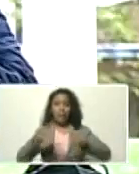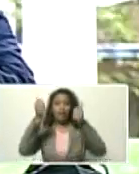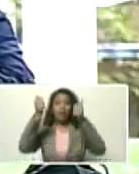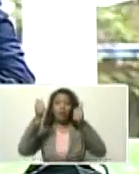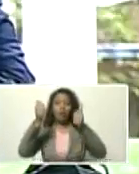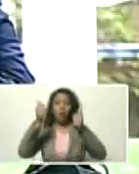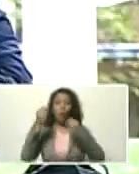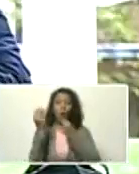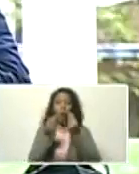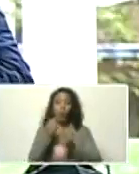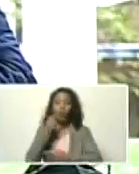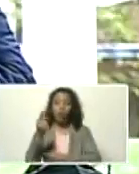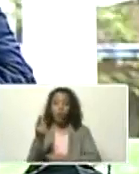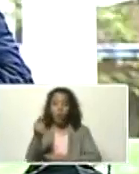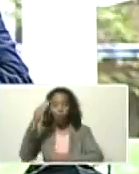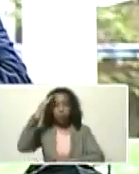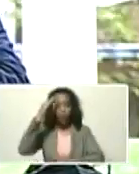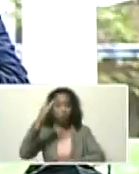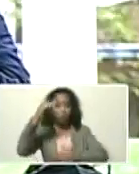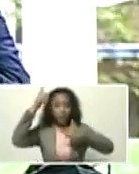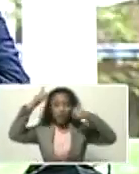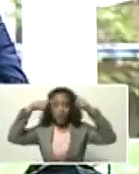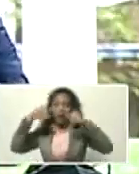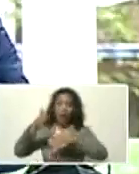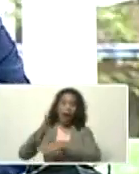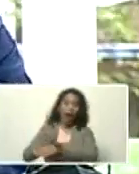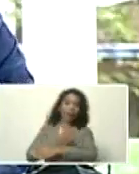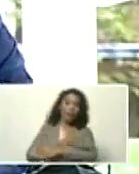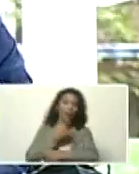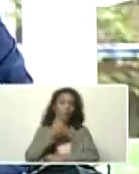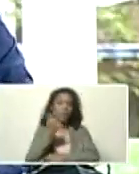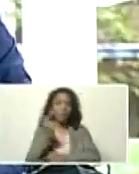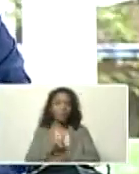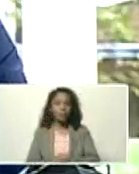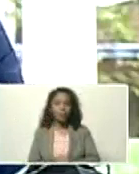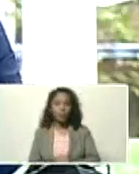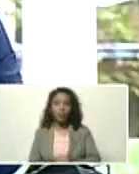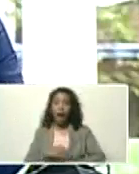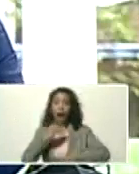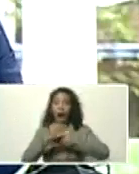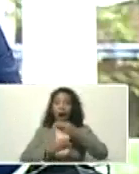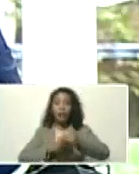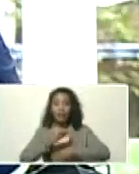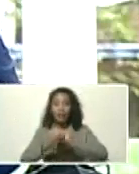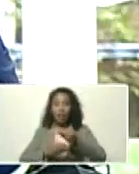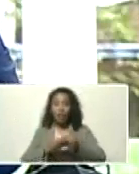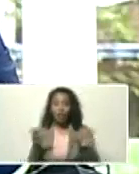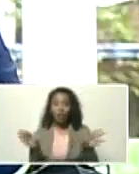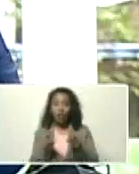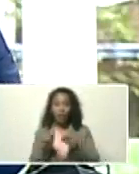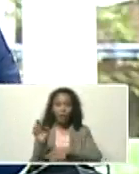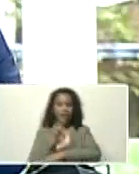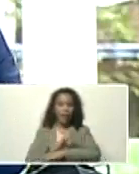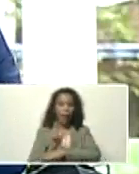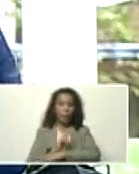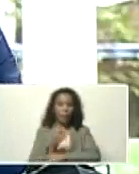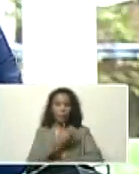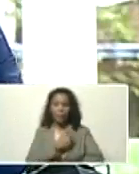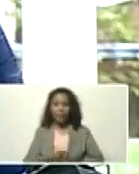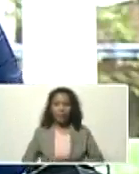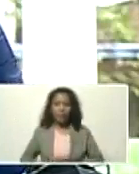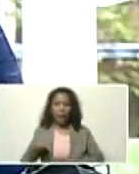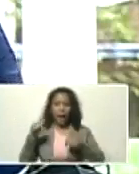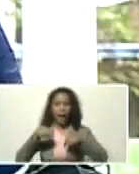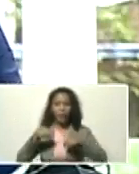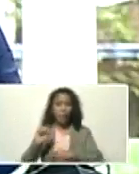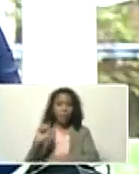como lo convocó nuestro comandante Hugo Chávez Frías. Dando un parte rápido, presidente, de lo que ha sido este